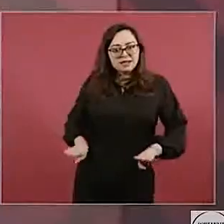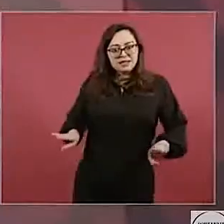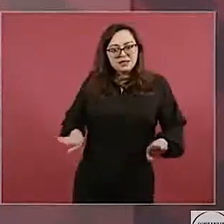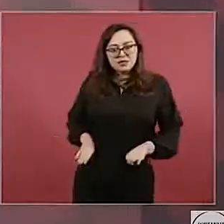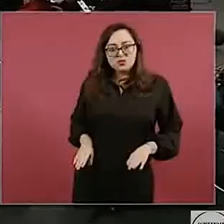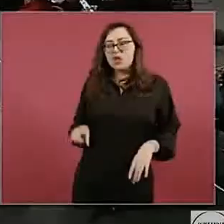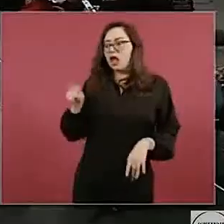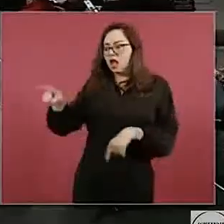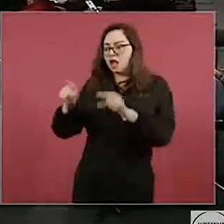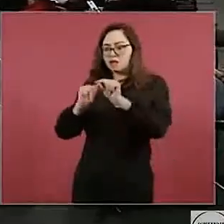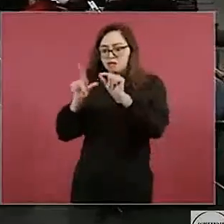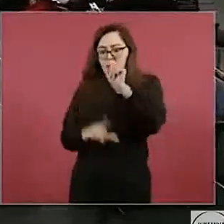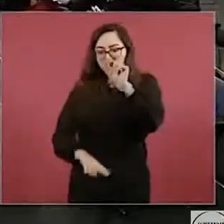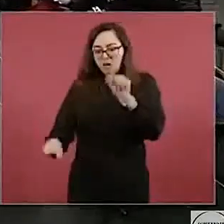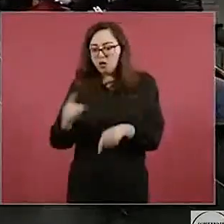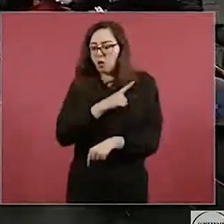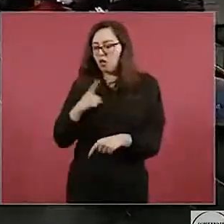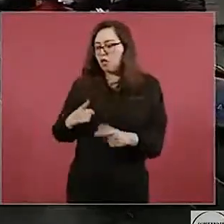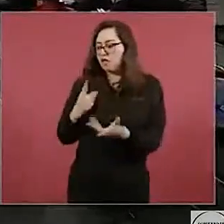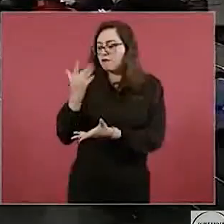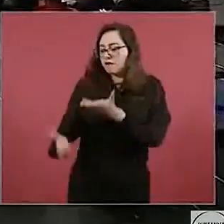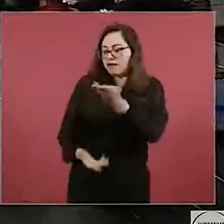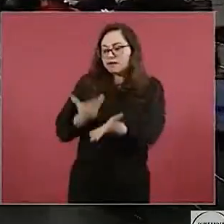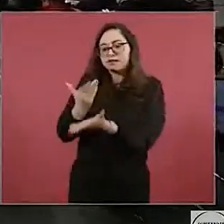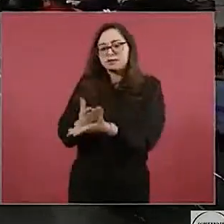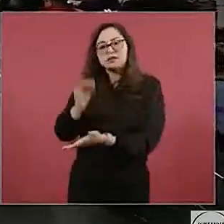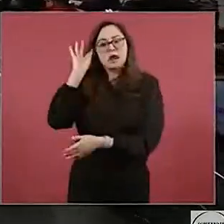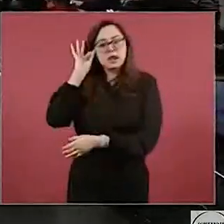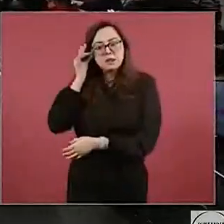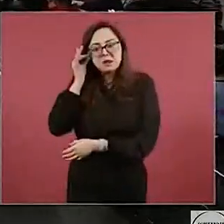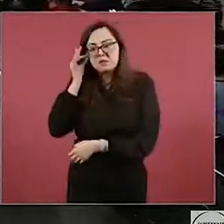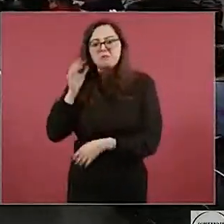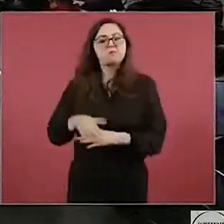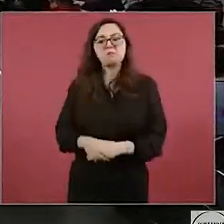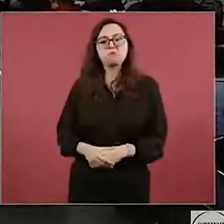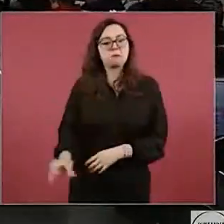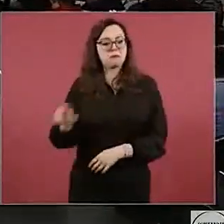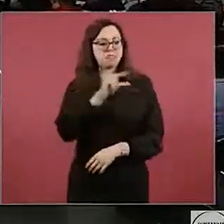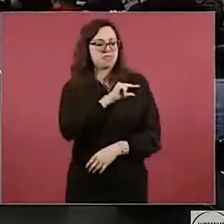al servicio de particulares.